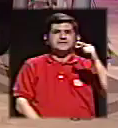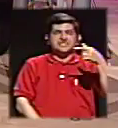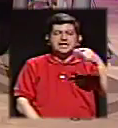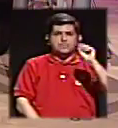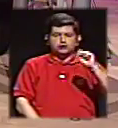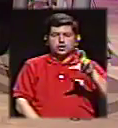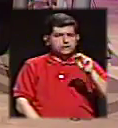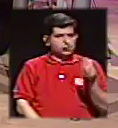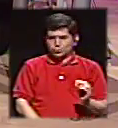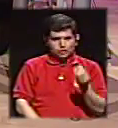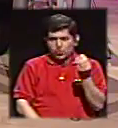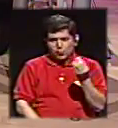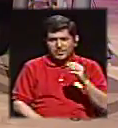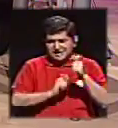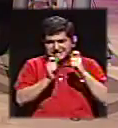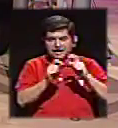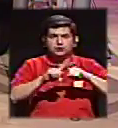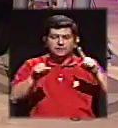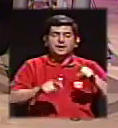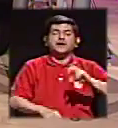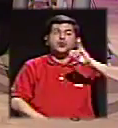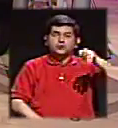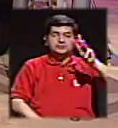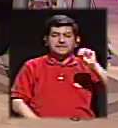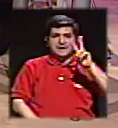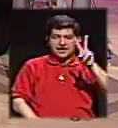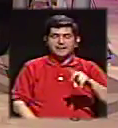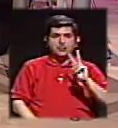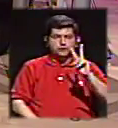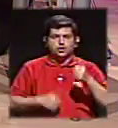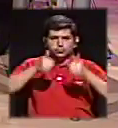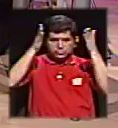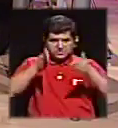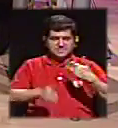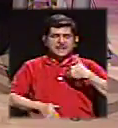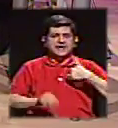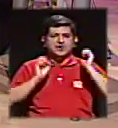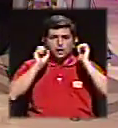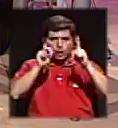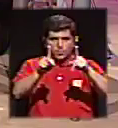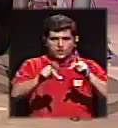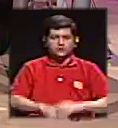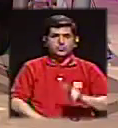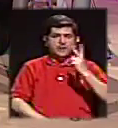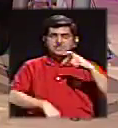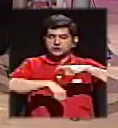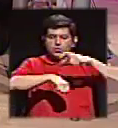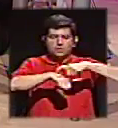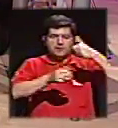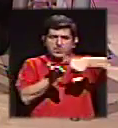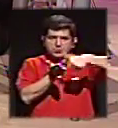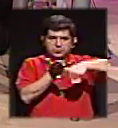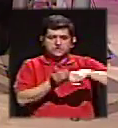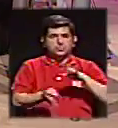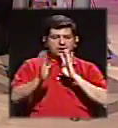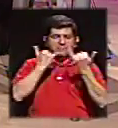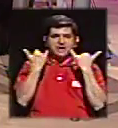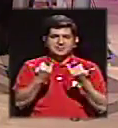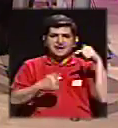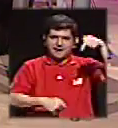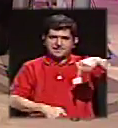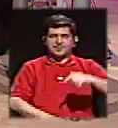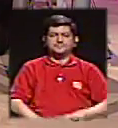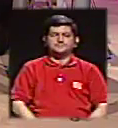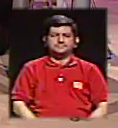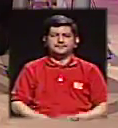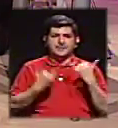Solís, no tan joven, y José María Villalta. Dos candidatos que tendrían la posibilidad de una segunda ronda, según lo que hemos conversado un poquito acá.